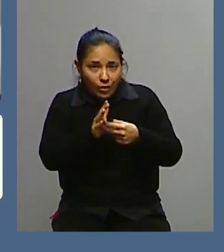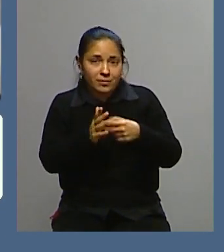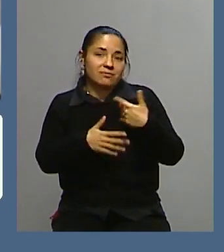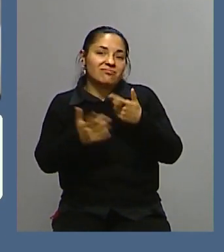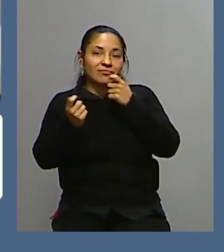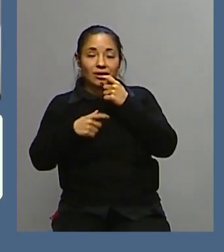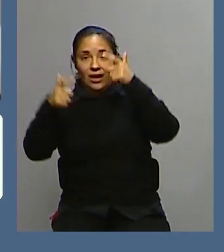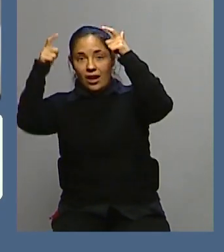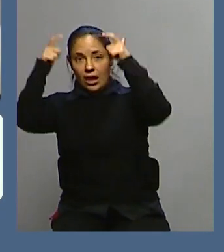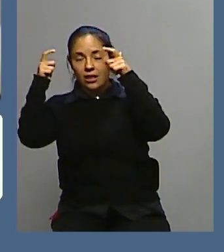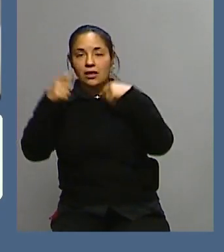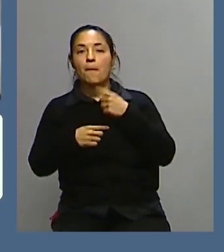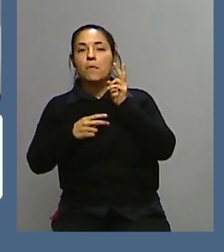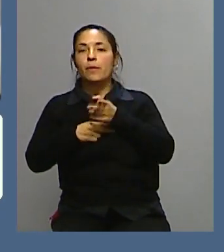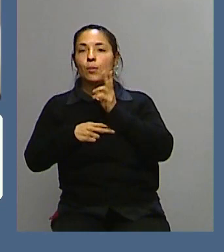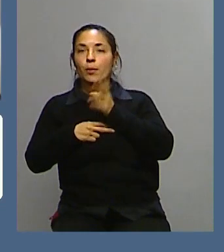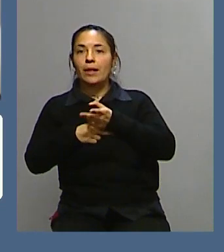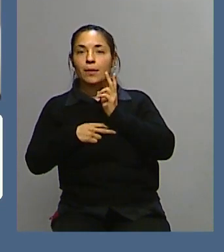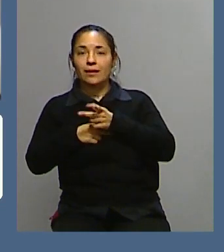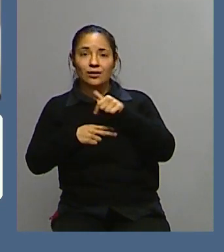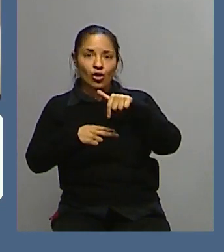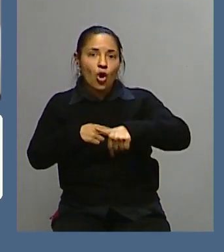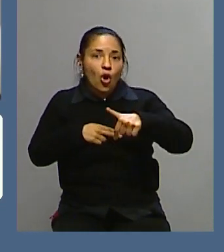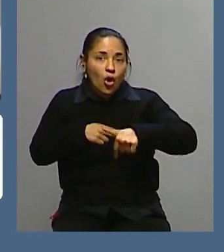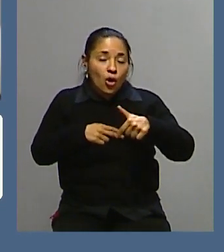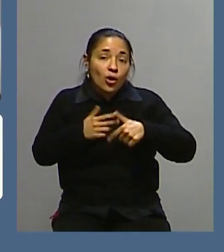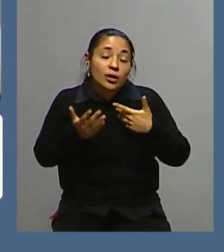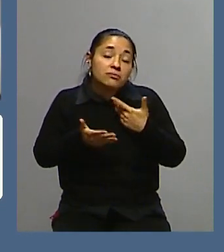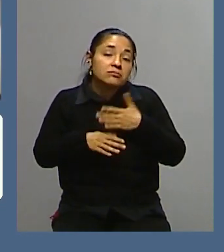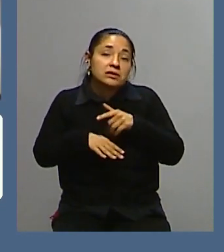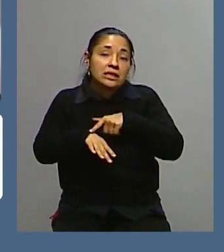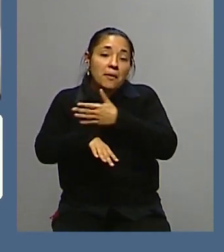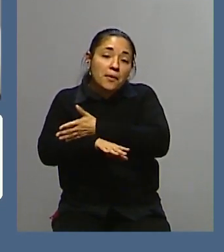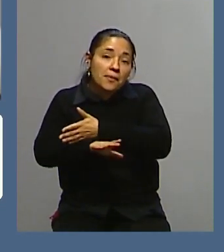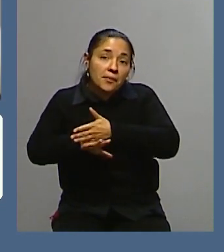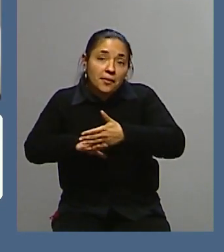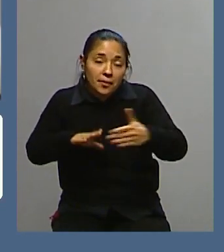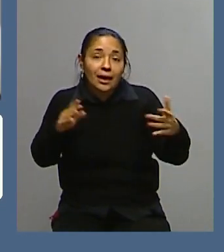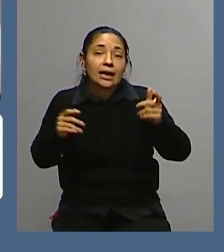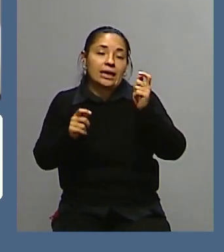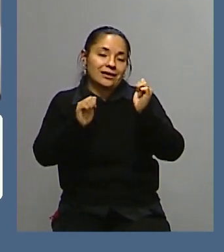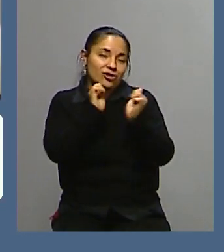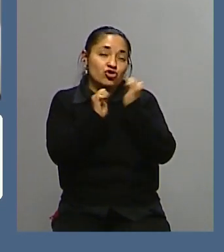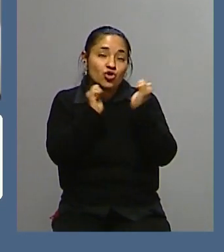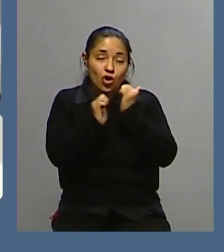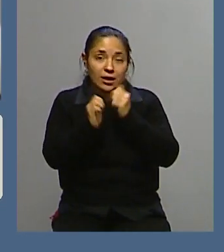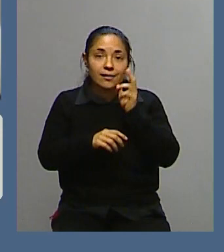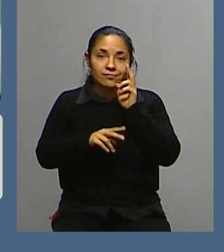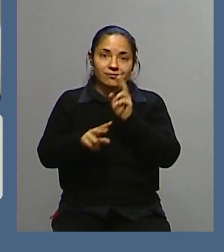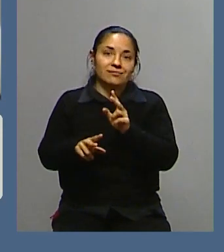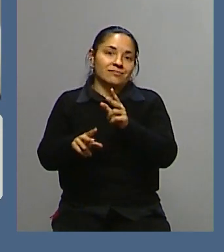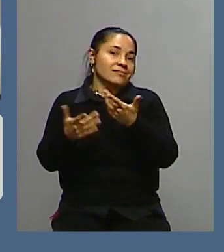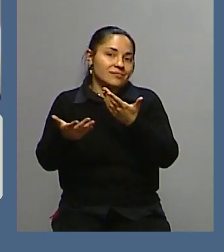esas cosas no estaban permitidas, y que hoy por hoy, por los tiempos que corren, y en la época que estamos de la historia, están